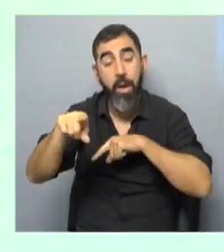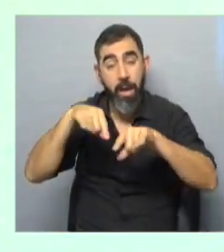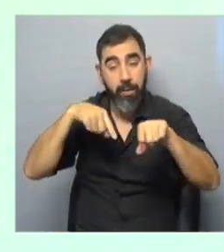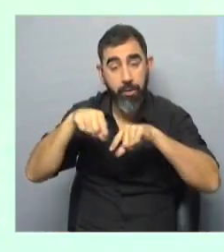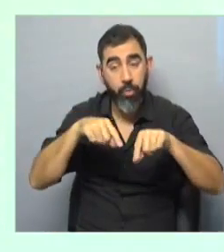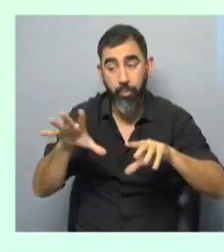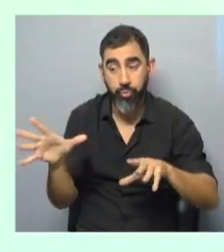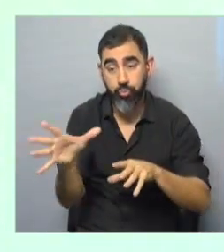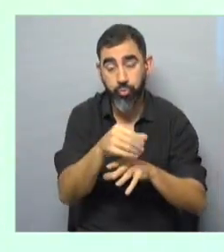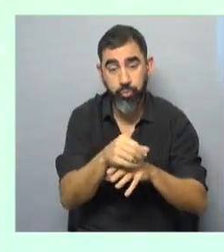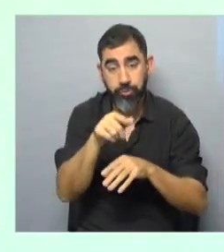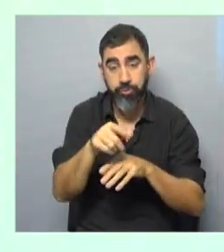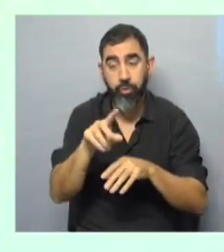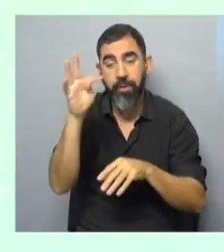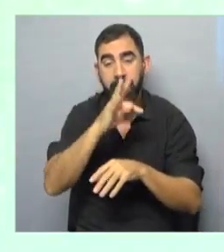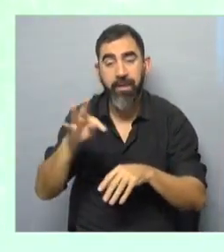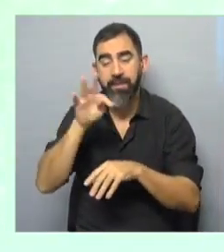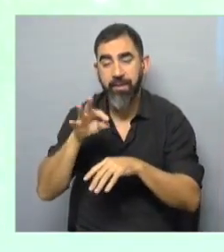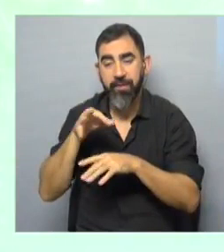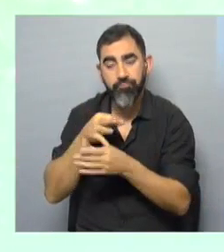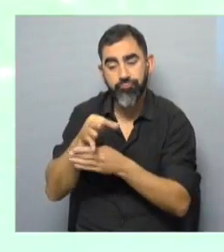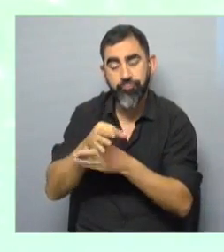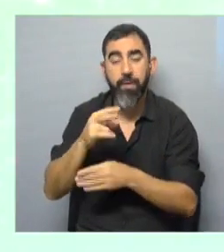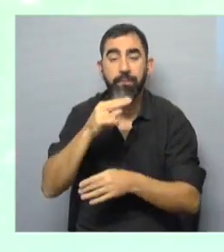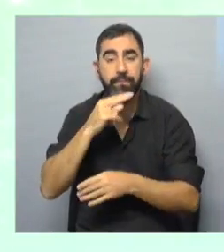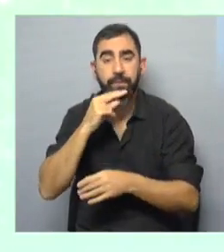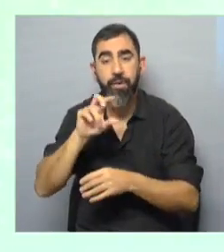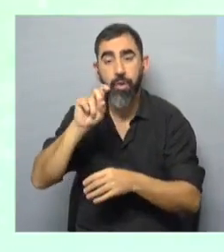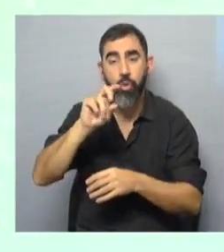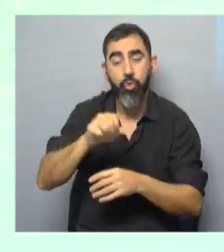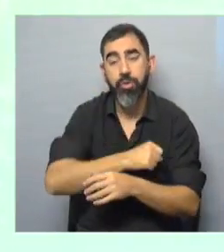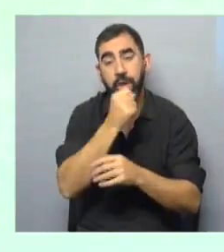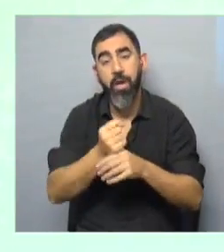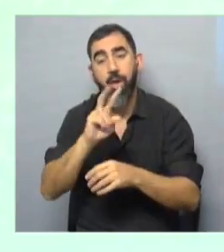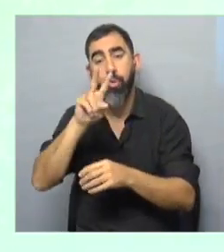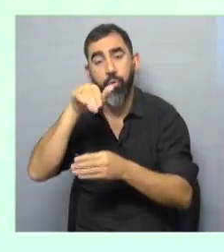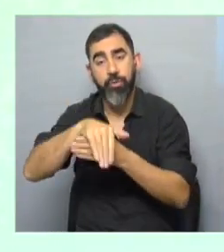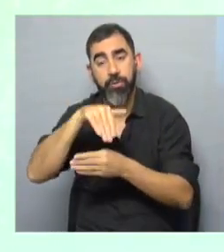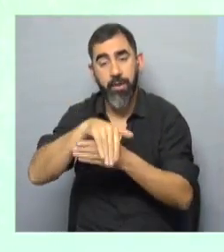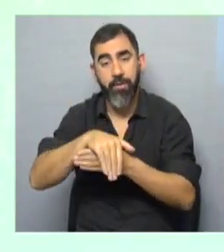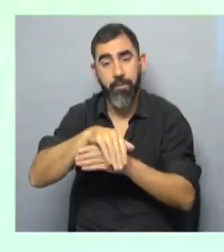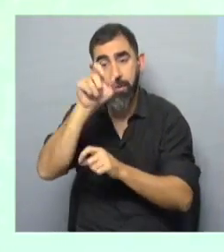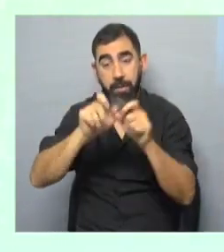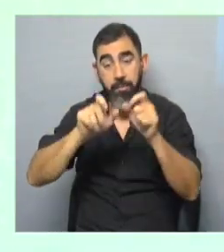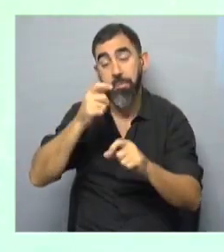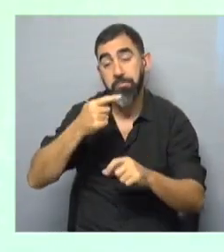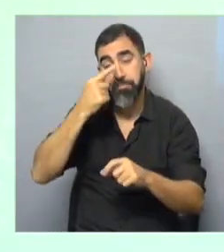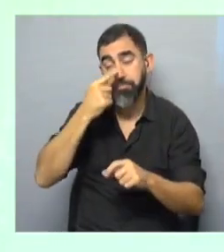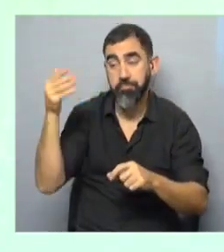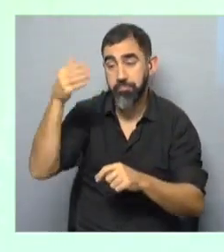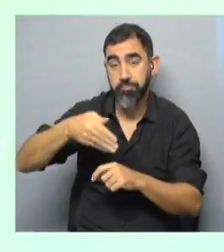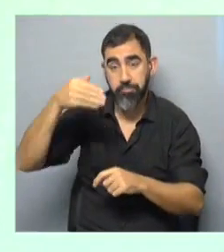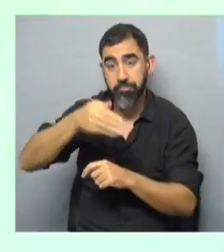el CEDEL y el CEPE en estos talleres de orientación que damos todos los viernes, entre las 12 y las 14 horas. Es para la gente que quiera venir y